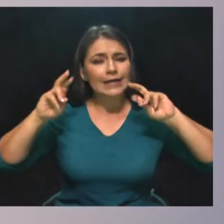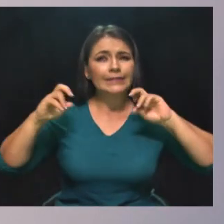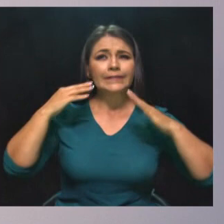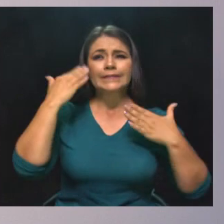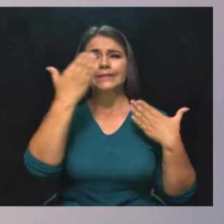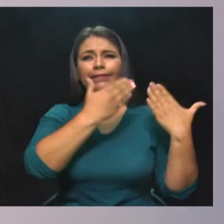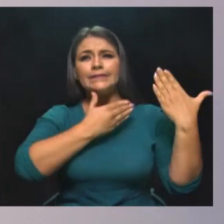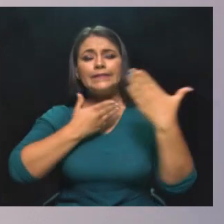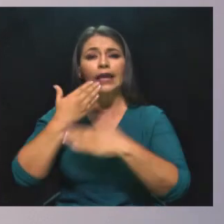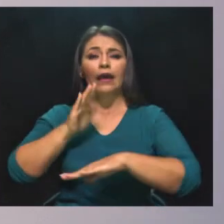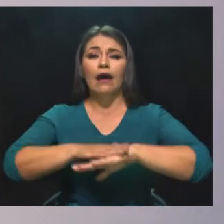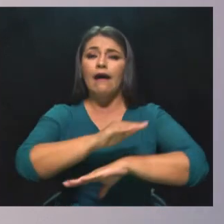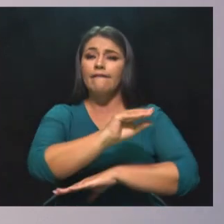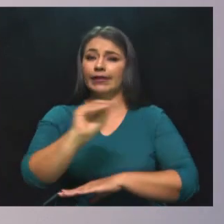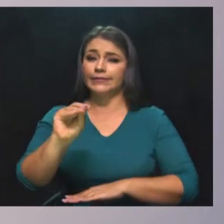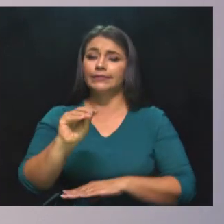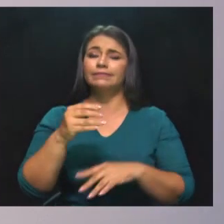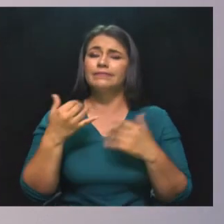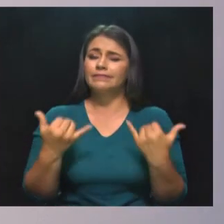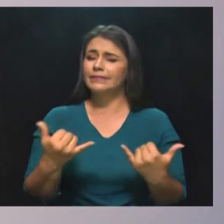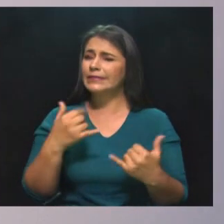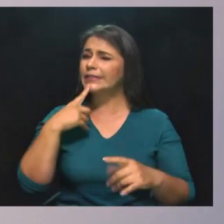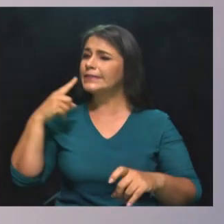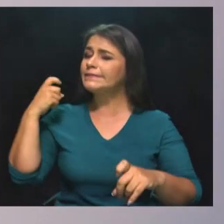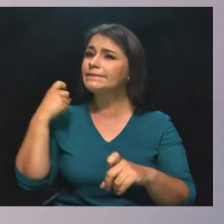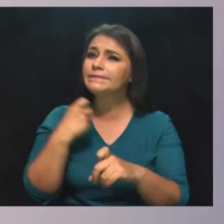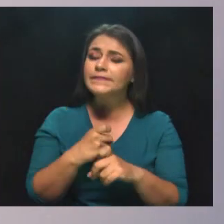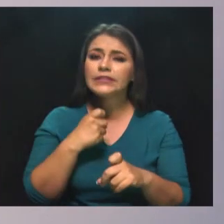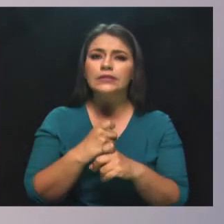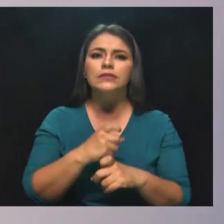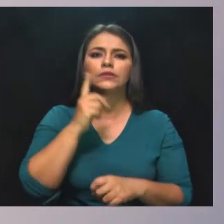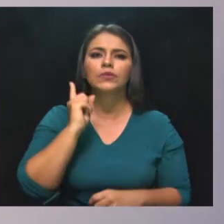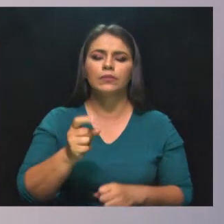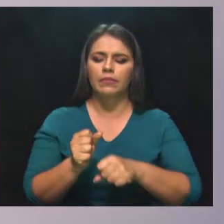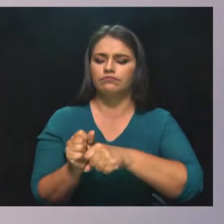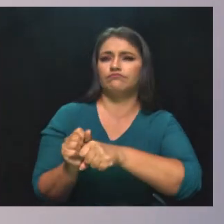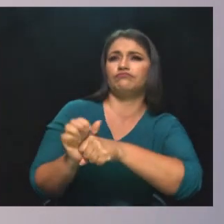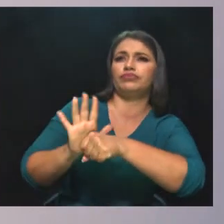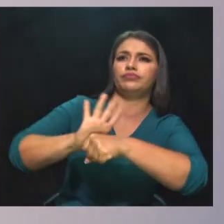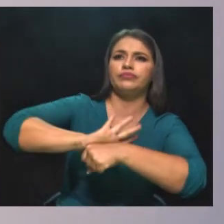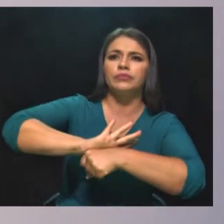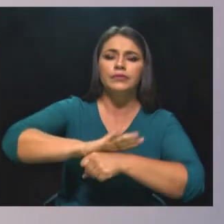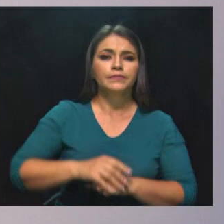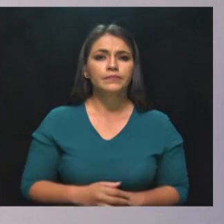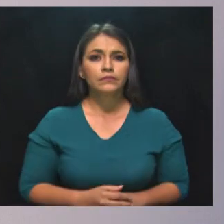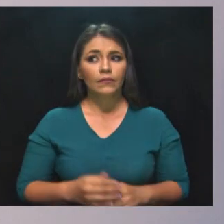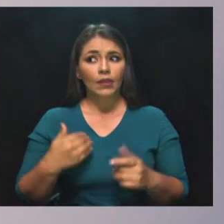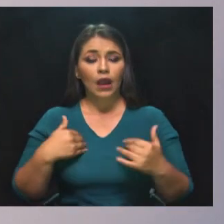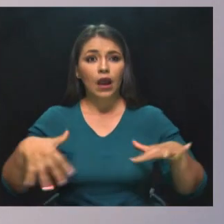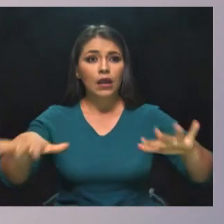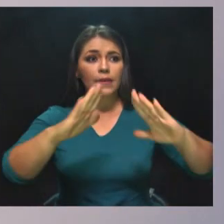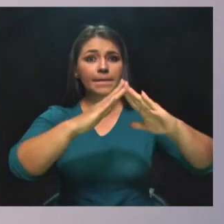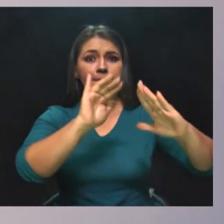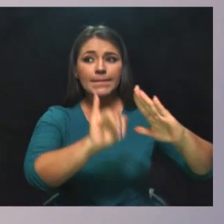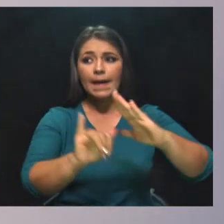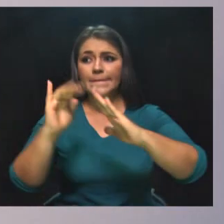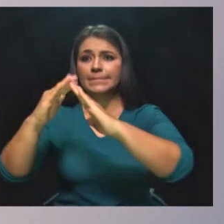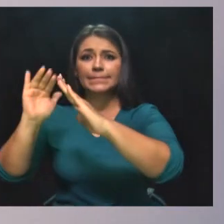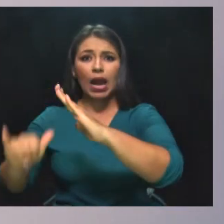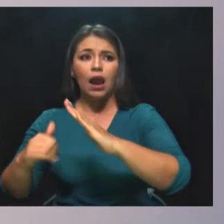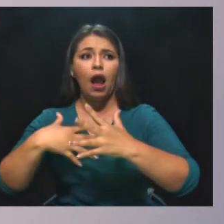en un punto fundamental para la contención del coronavirus. No podemos ceder, al contrario.